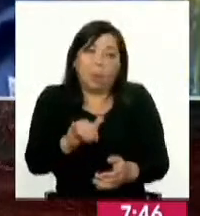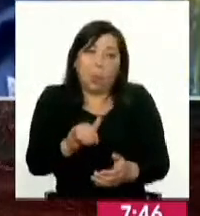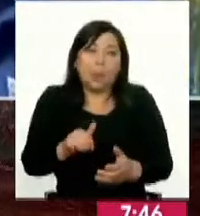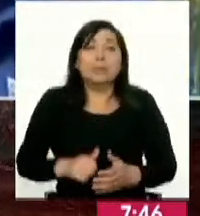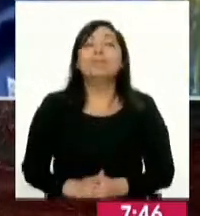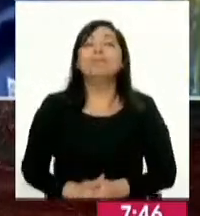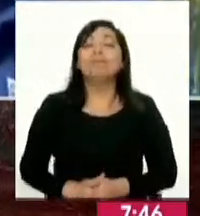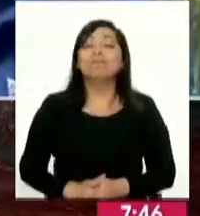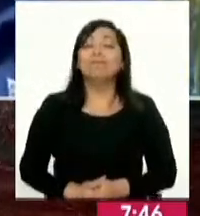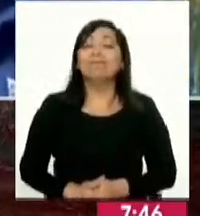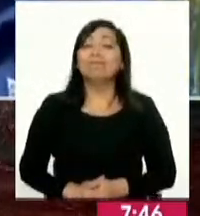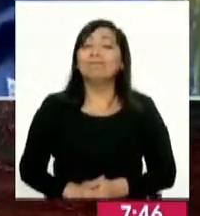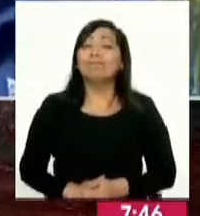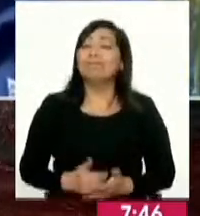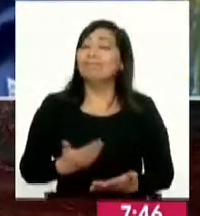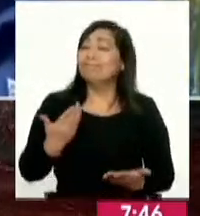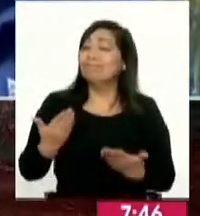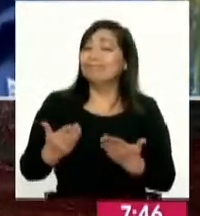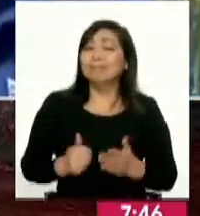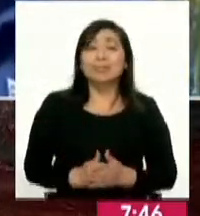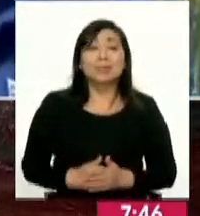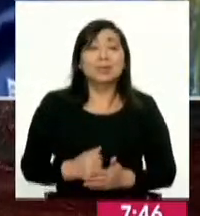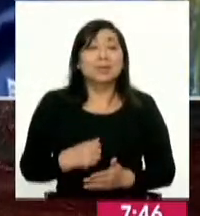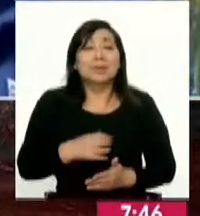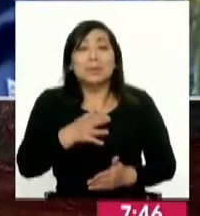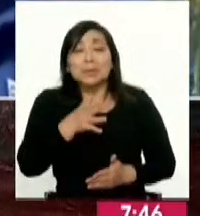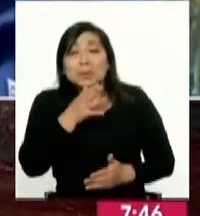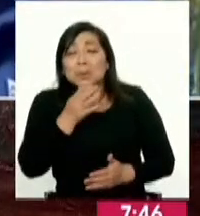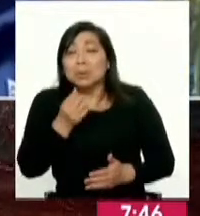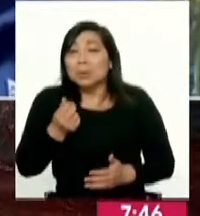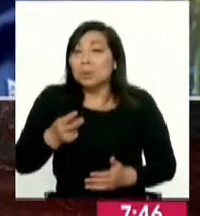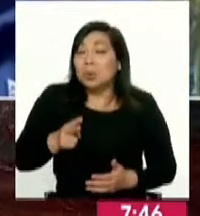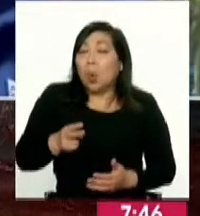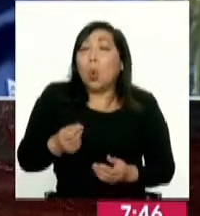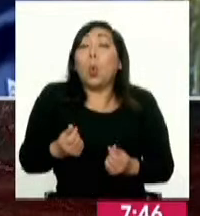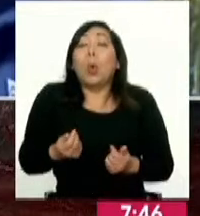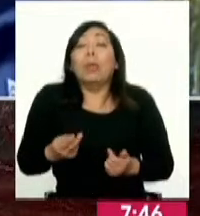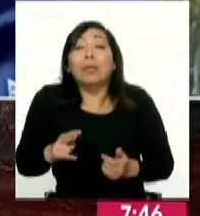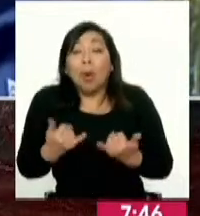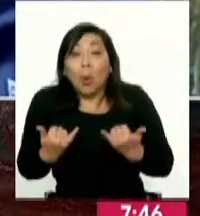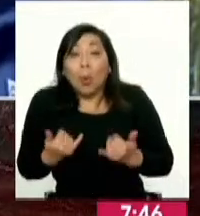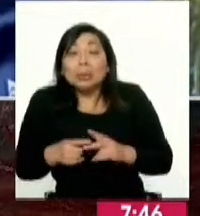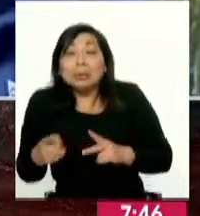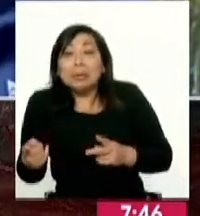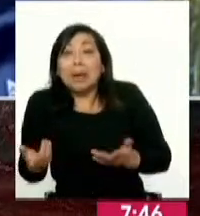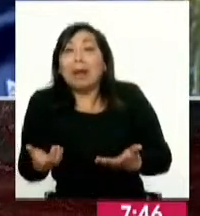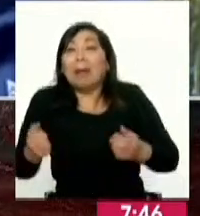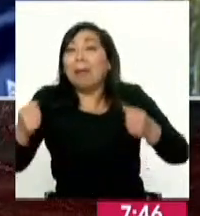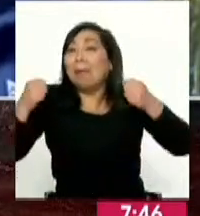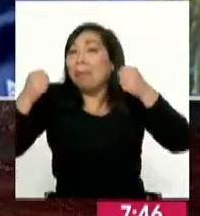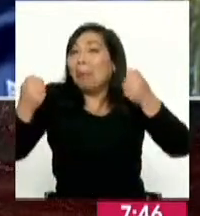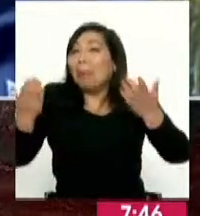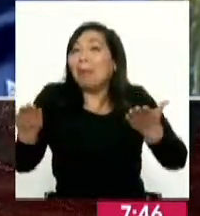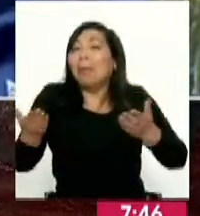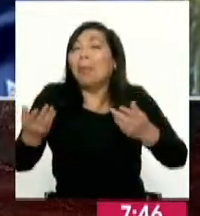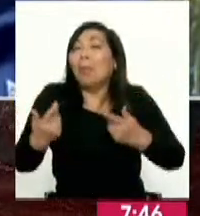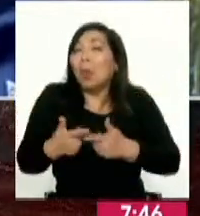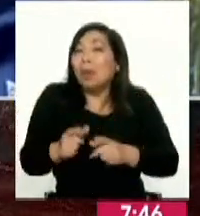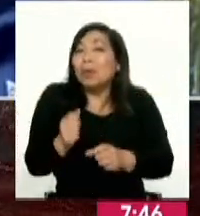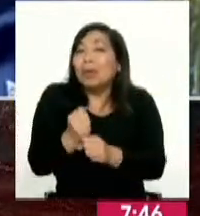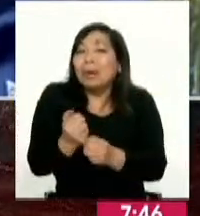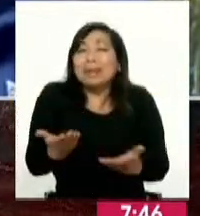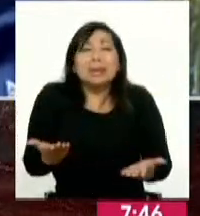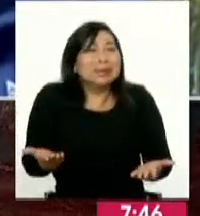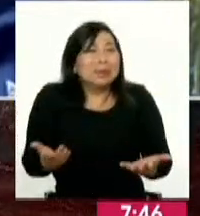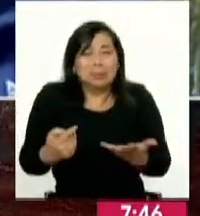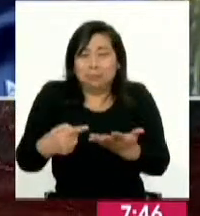así es y no podemos seguir con la incertidumbre de no saber si van a subir cuándo van a subir si hoy día salgo y están en protesta se imparan sus labores